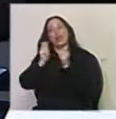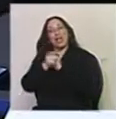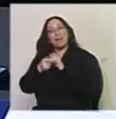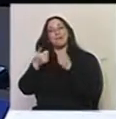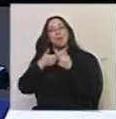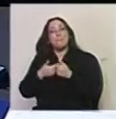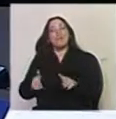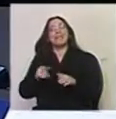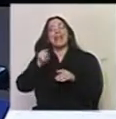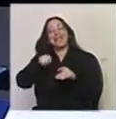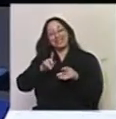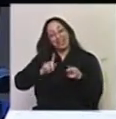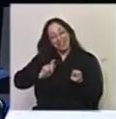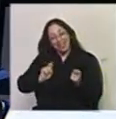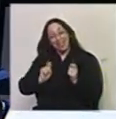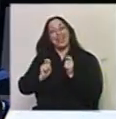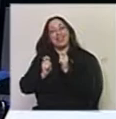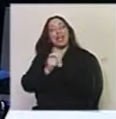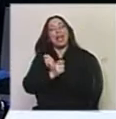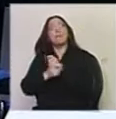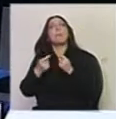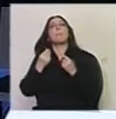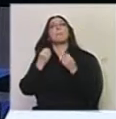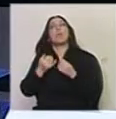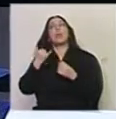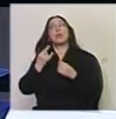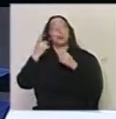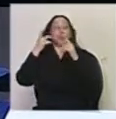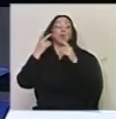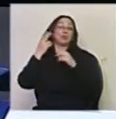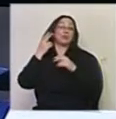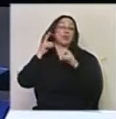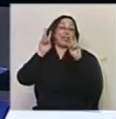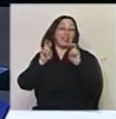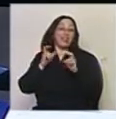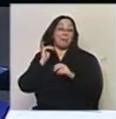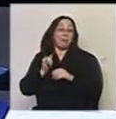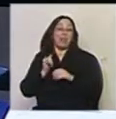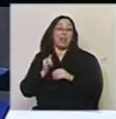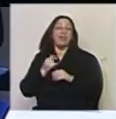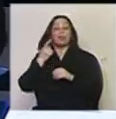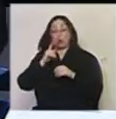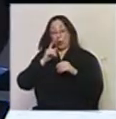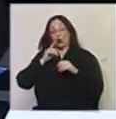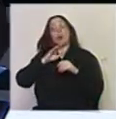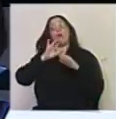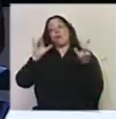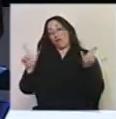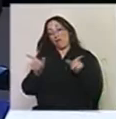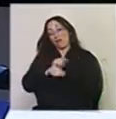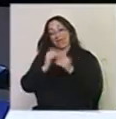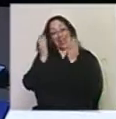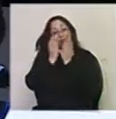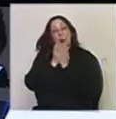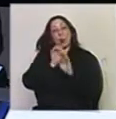está esa transición que aparte se tiene que dar. Porque hay un tema también, ¿no? Por ejemplo, una vez que los chicos salen o terminan de estudiar